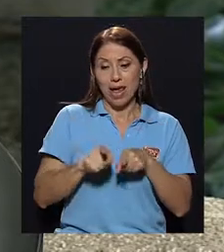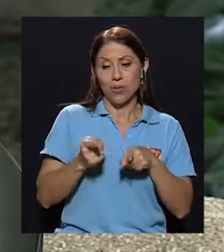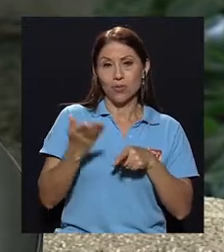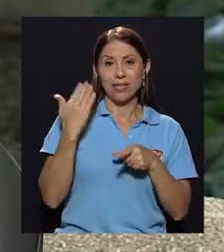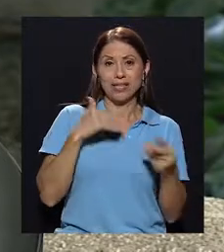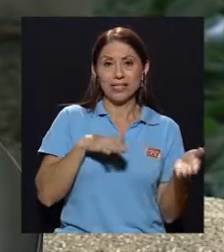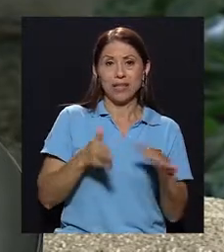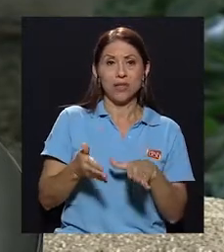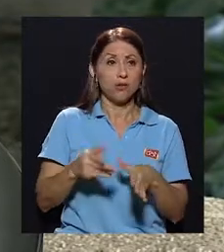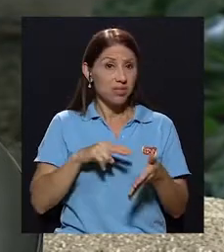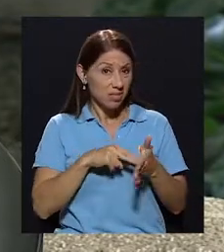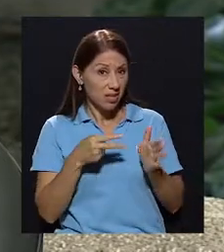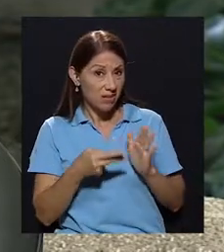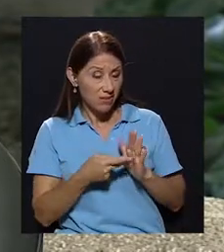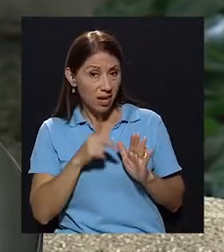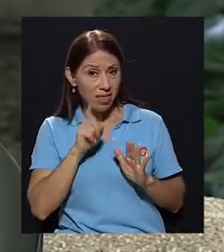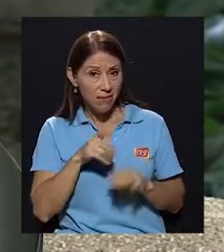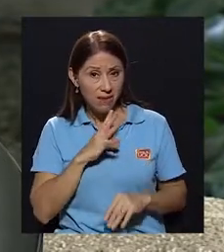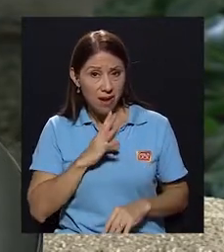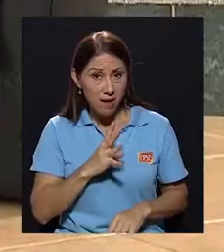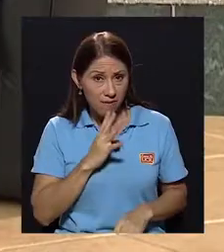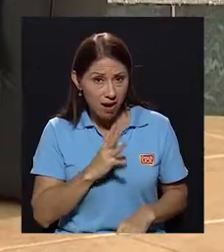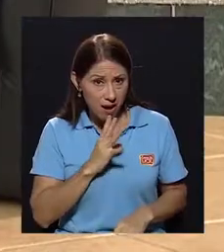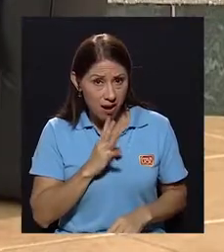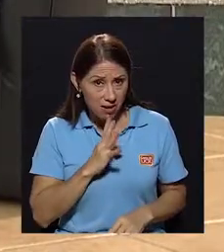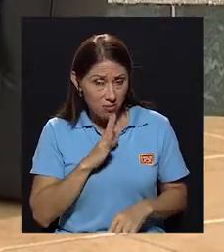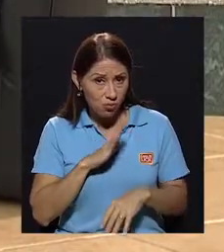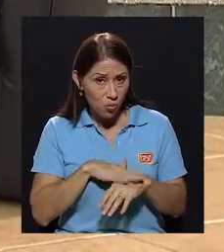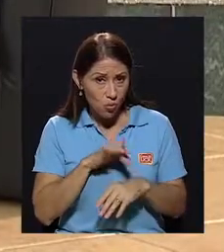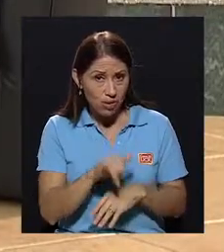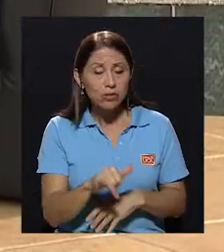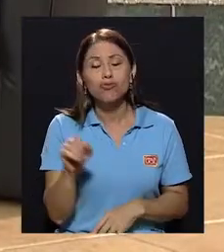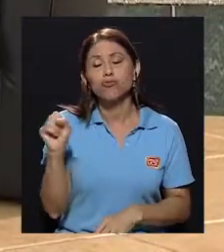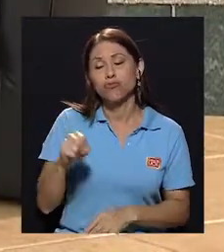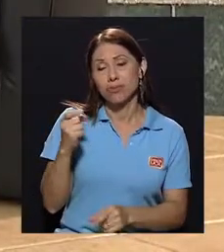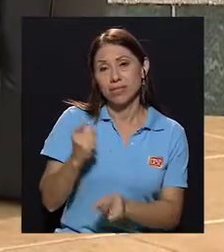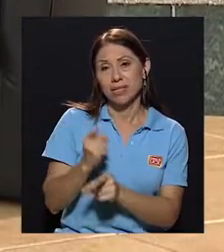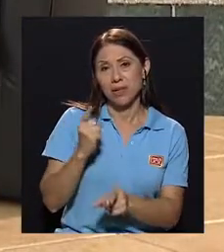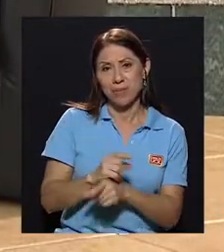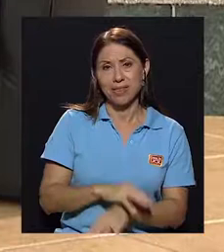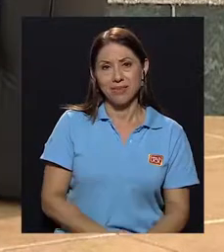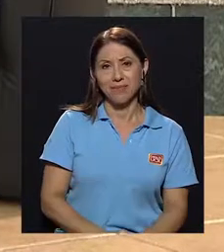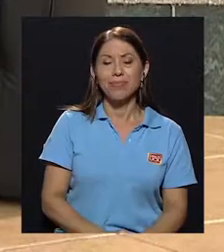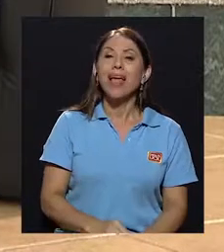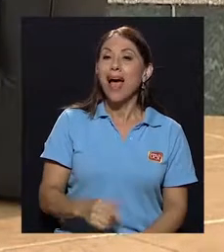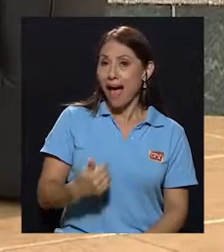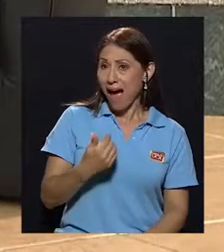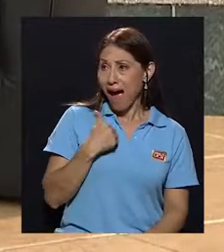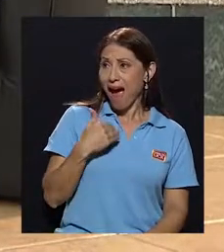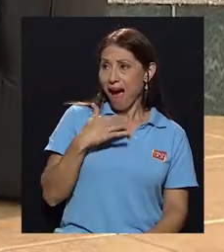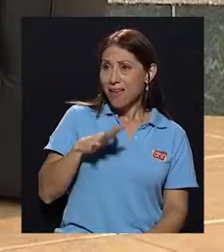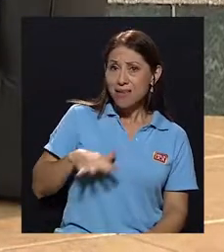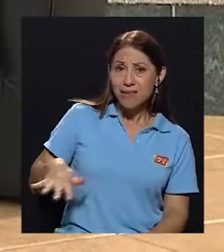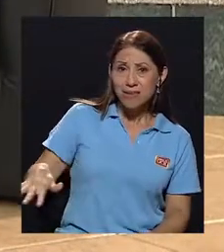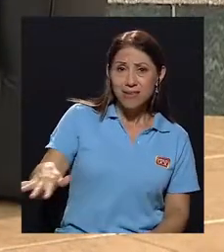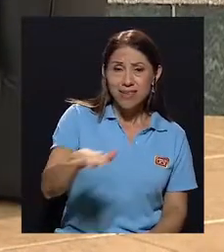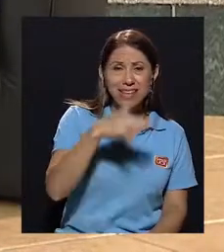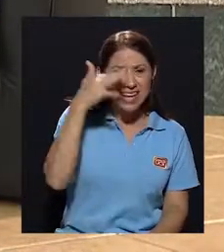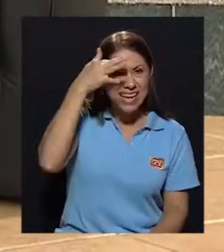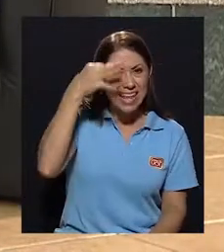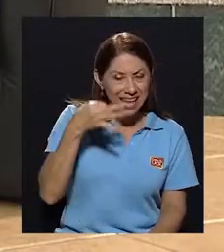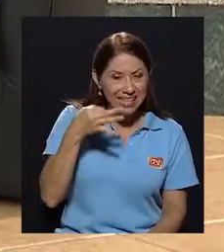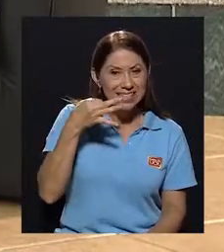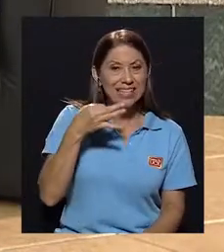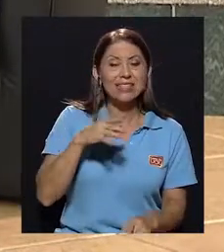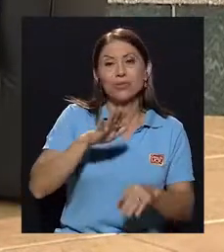Hay todo un tabú. Darle lugar significa hablarlo. Exactamente, hay todo un tabú, todo un tabú alrededor de varios